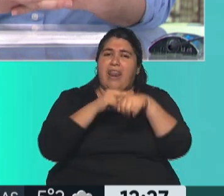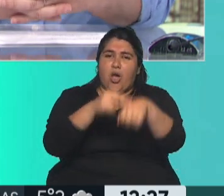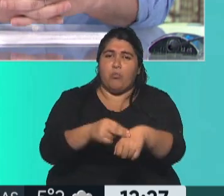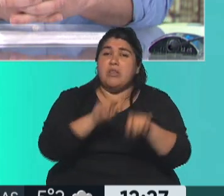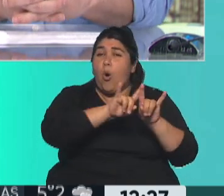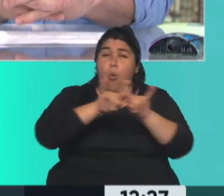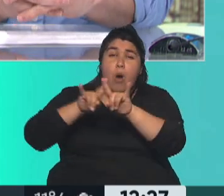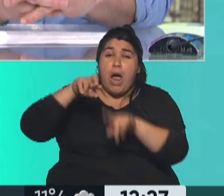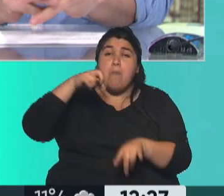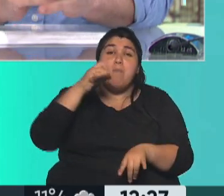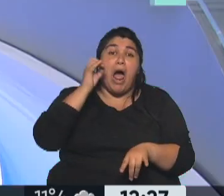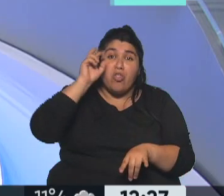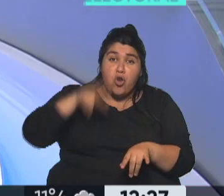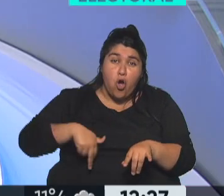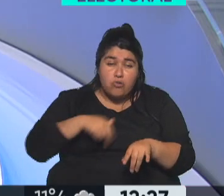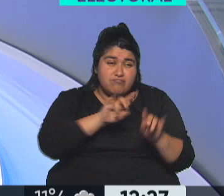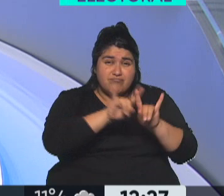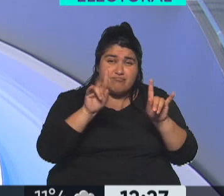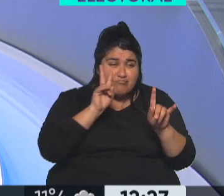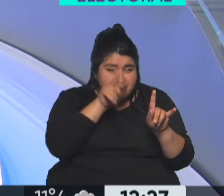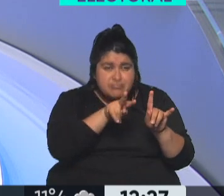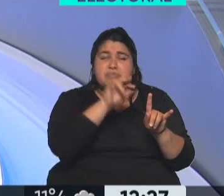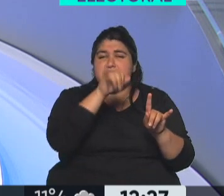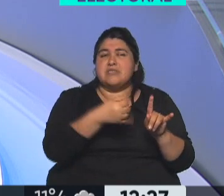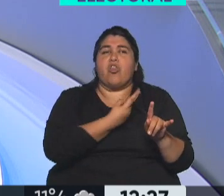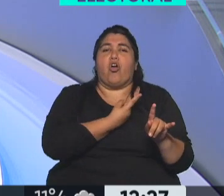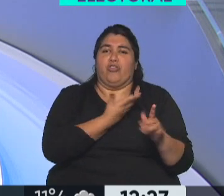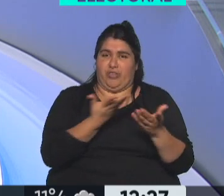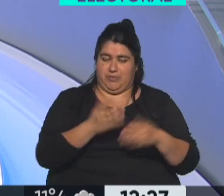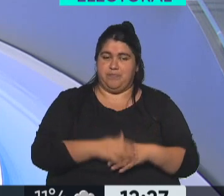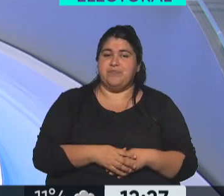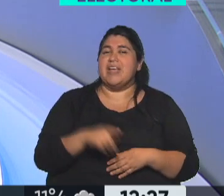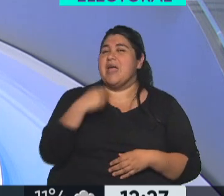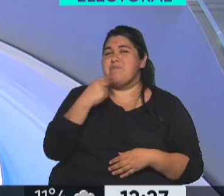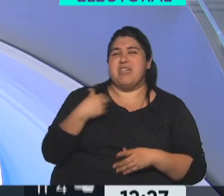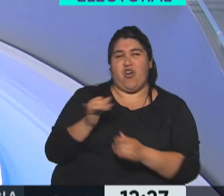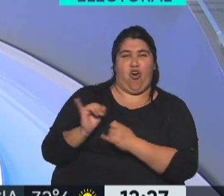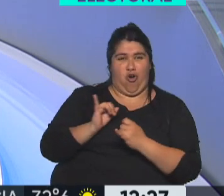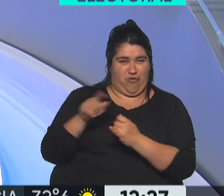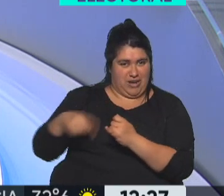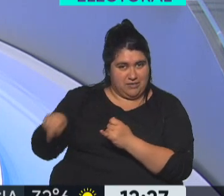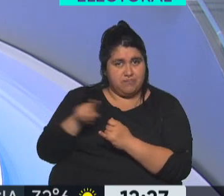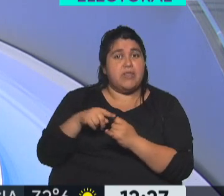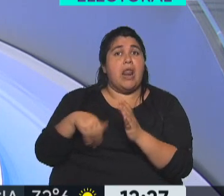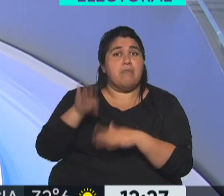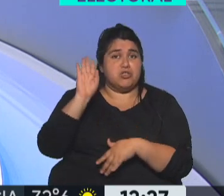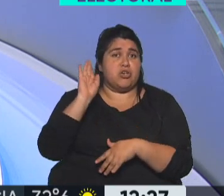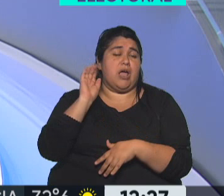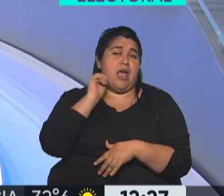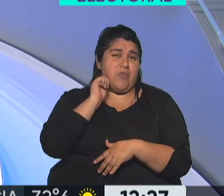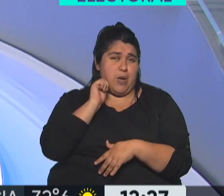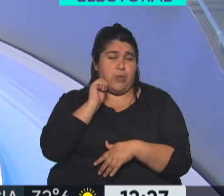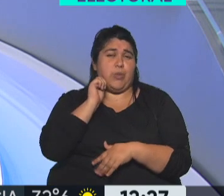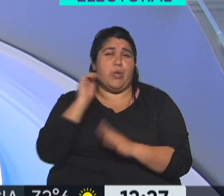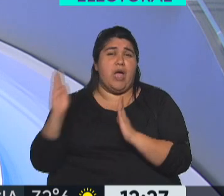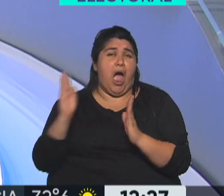de vuelta en el lugar donde van a votar. A ver, la última, esto tiene que ver derivada de los amigos de mis hijos adolescentes. Muchos están cumpliendo años entre el